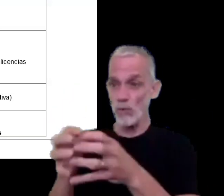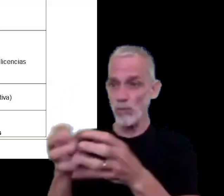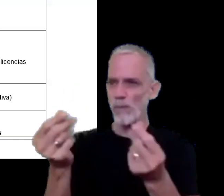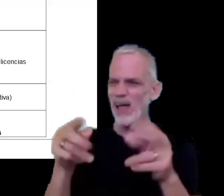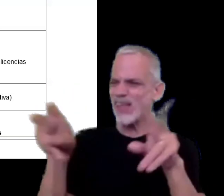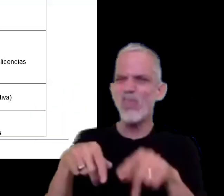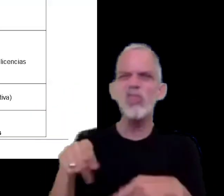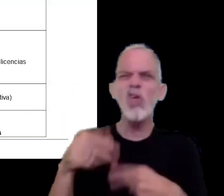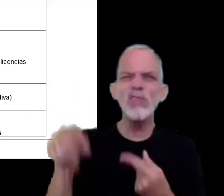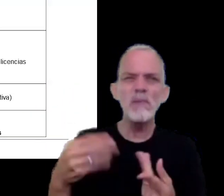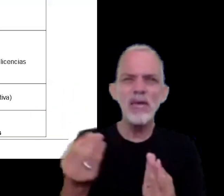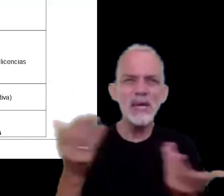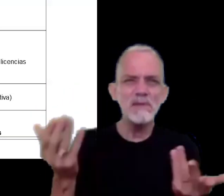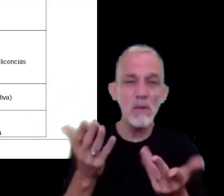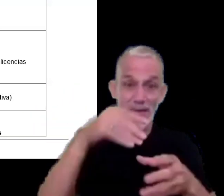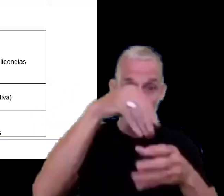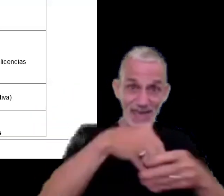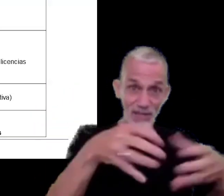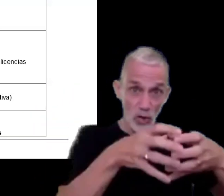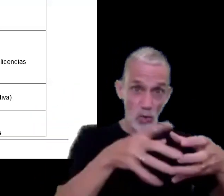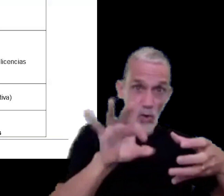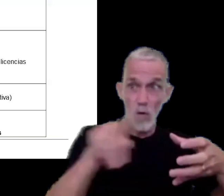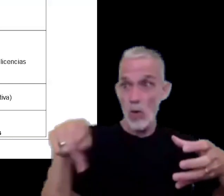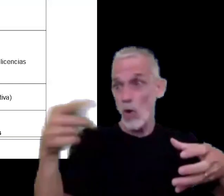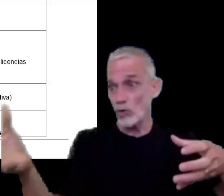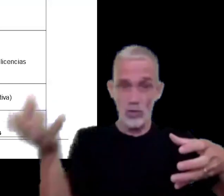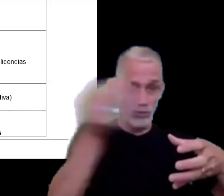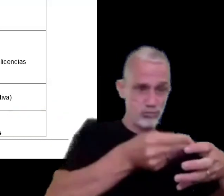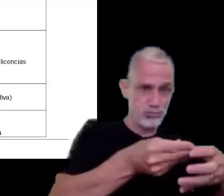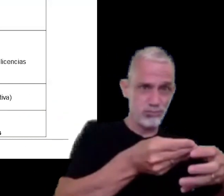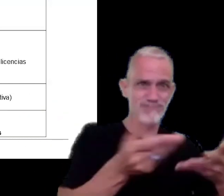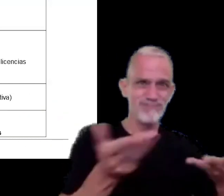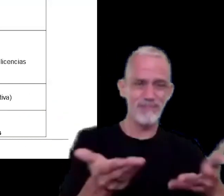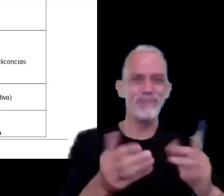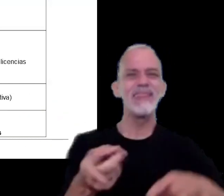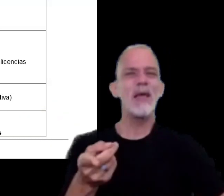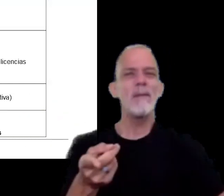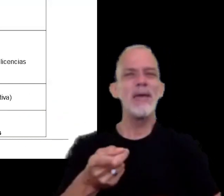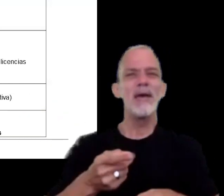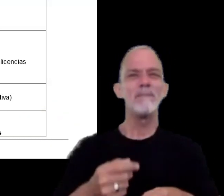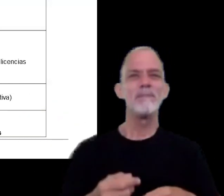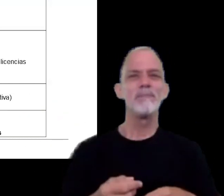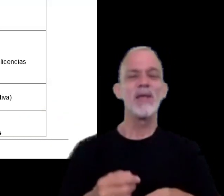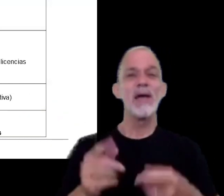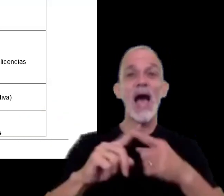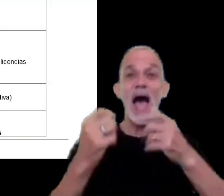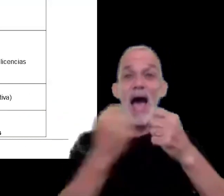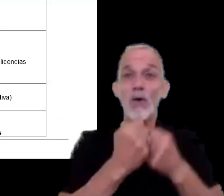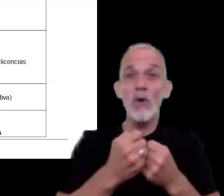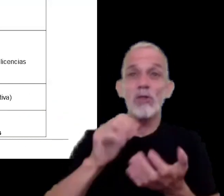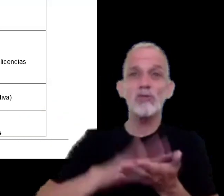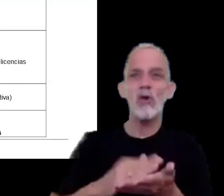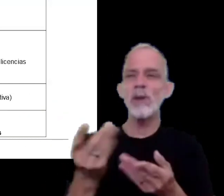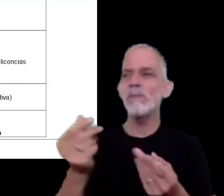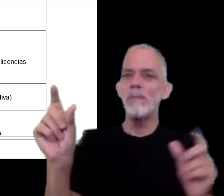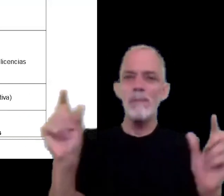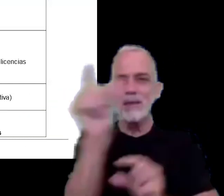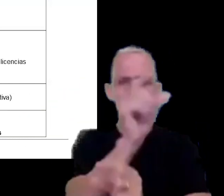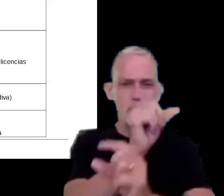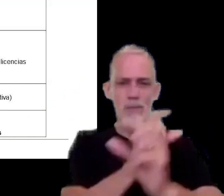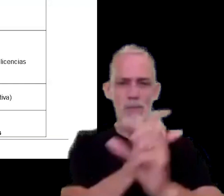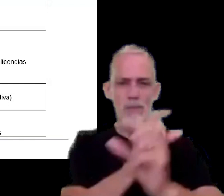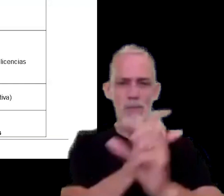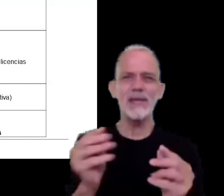ya sea intra o extra grupo así como también acuerdos de financiación centralizada que